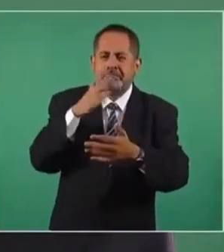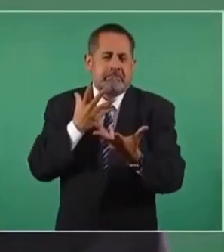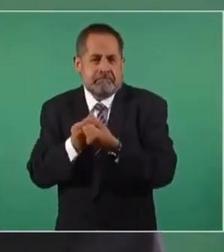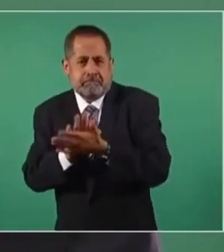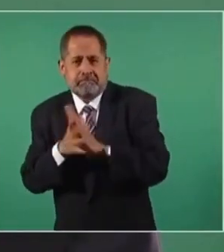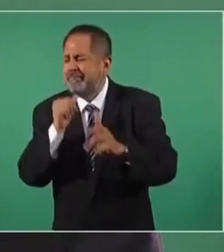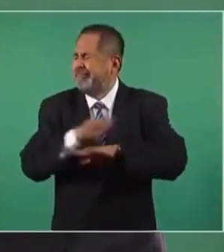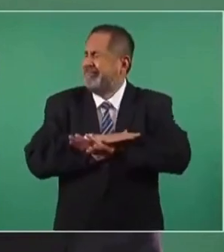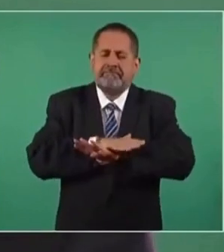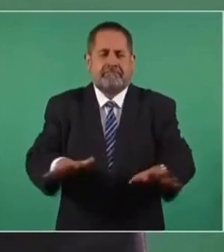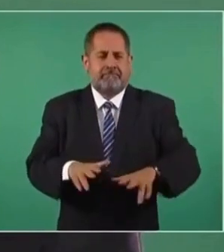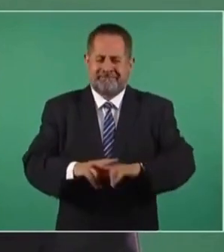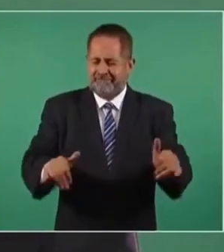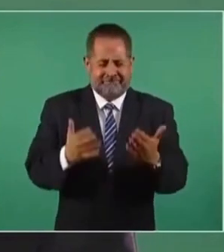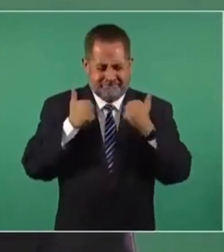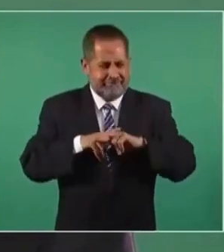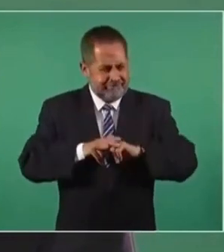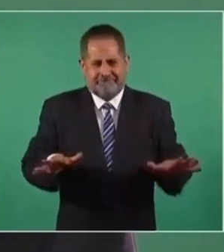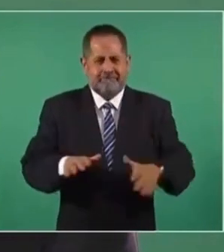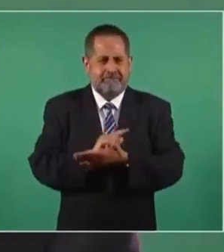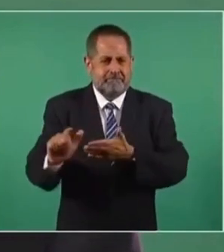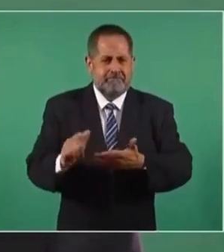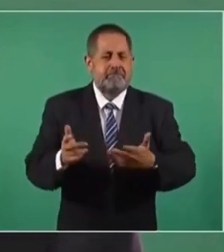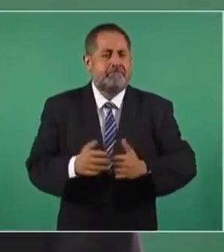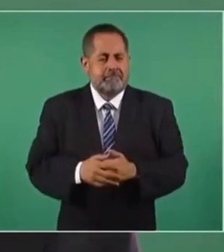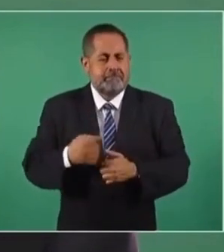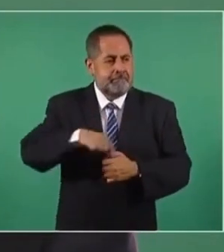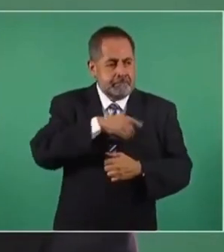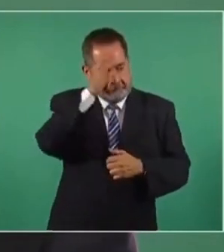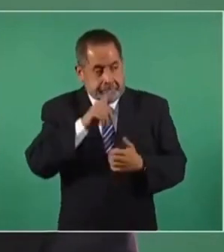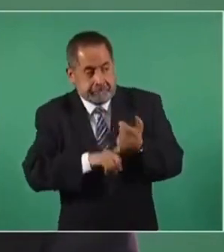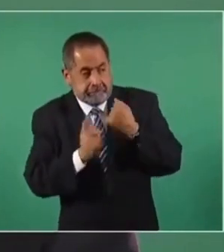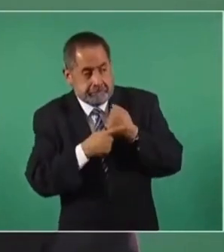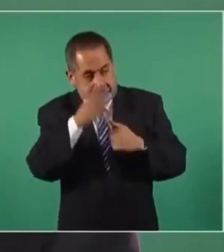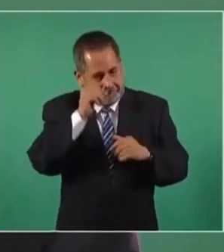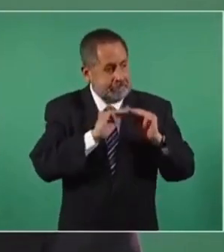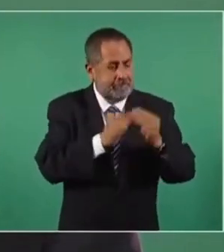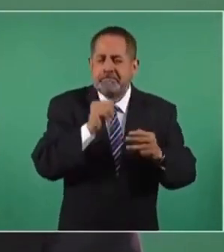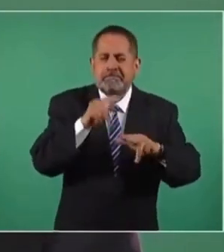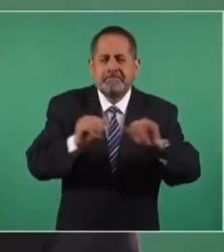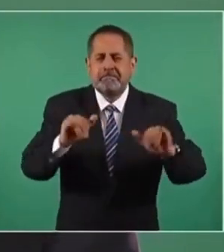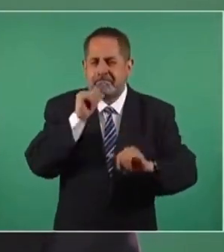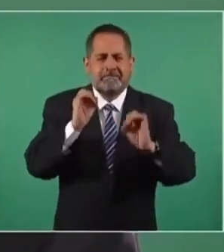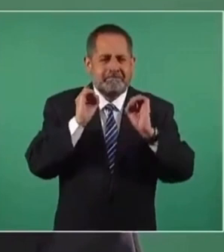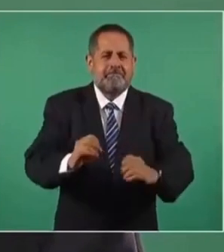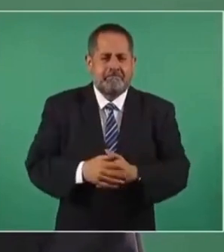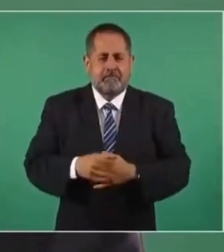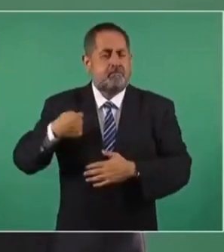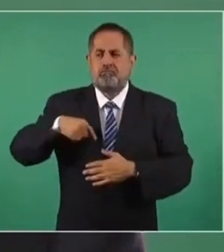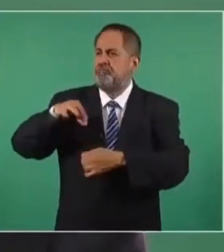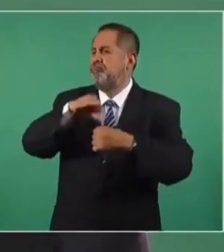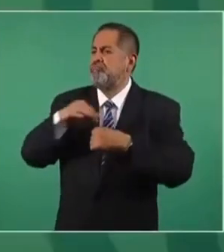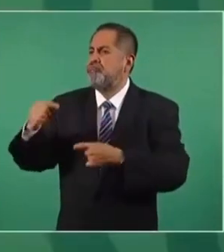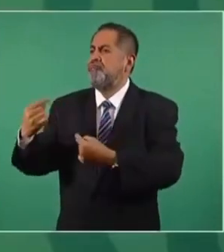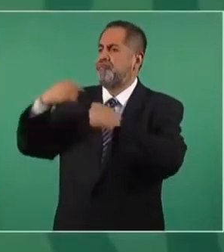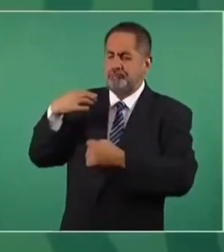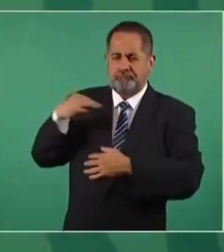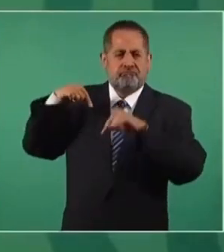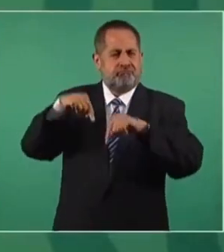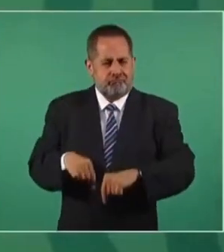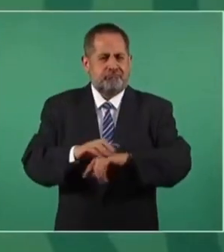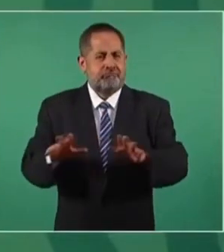cuello blanco, no hay ningún acuerdo con las mafias. Nosotros llegamos aquí, yo estoy aquí